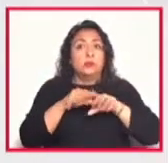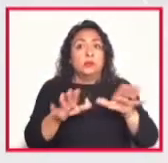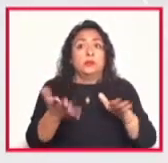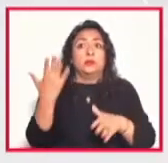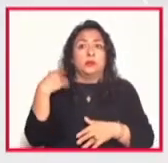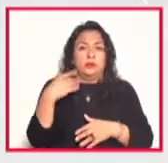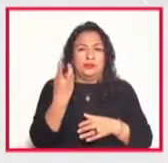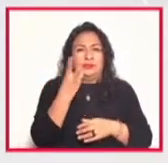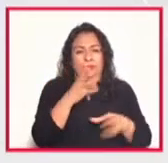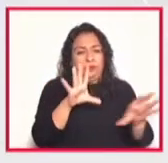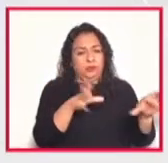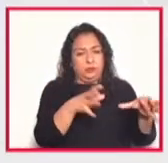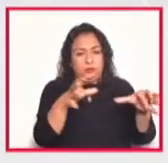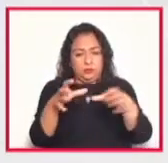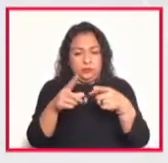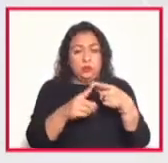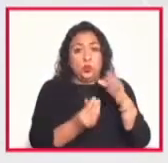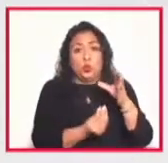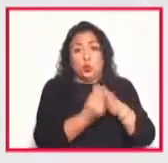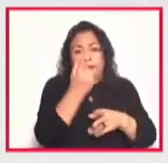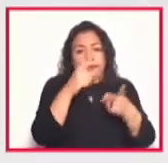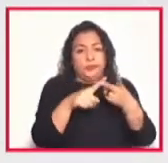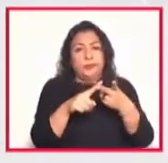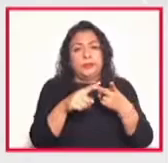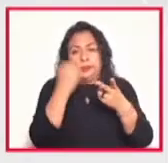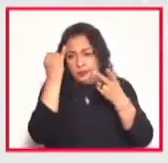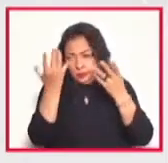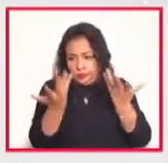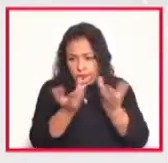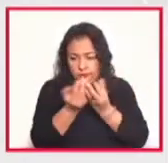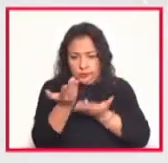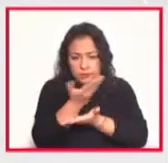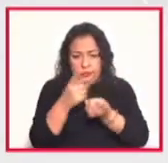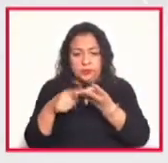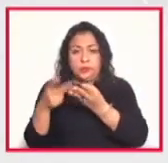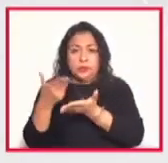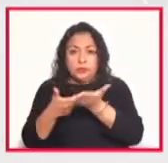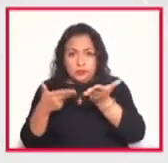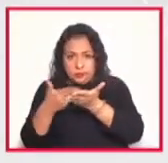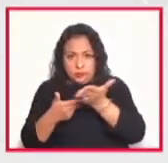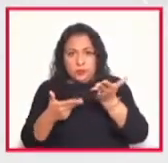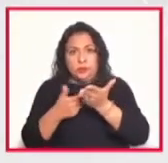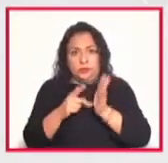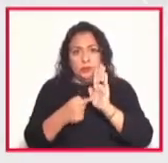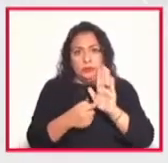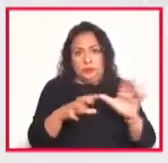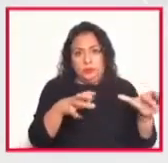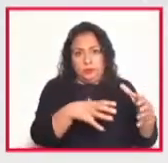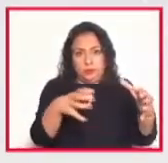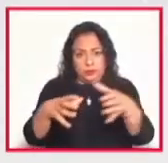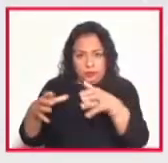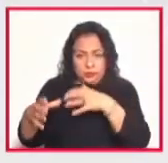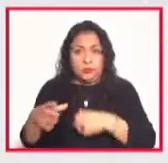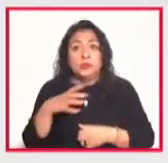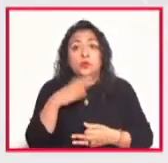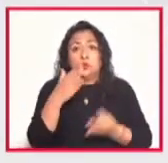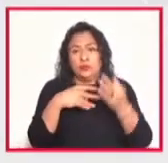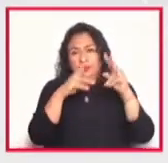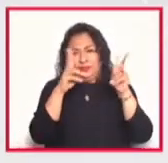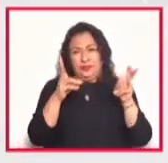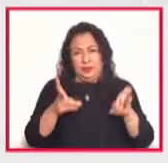tres categorías estreno de obra creación colaborativa y talleres de creación todos los contenidos